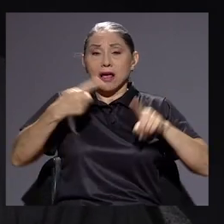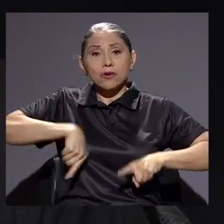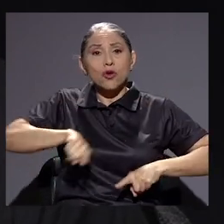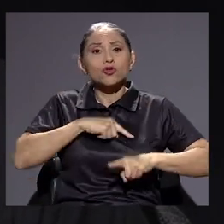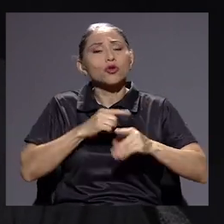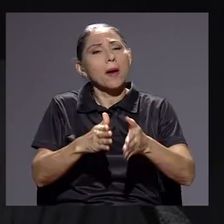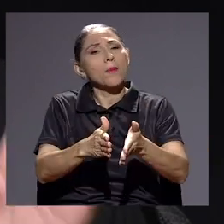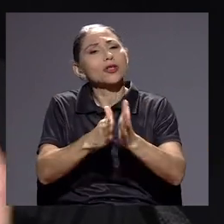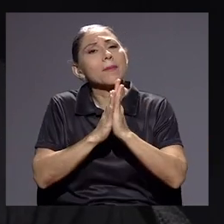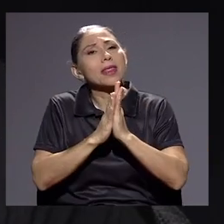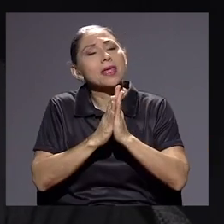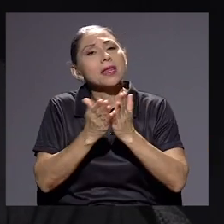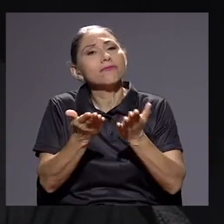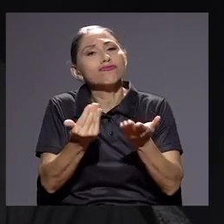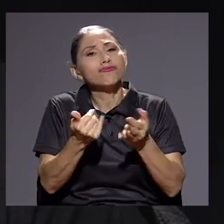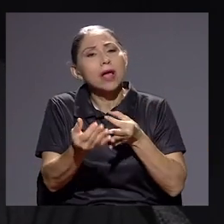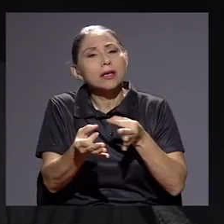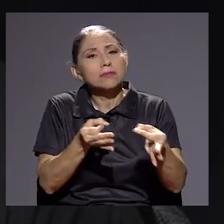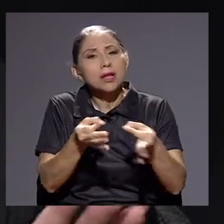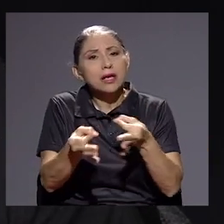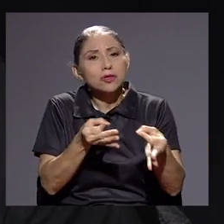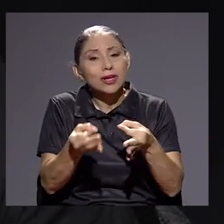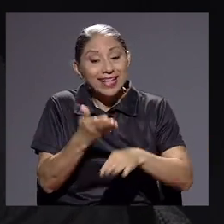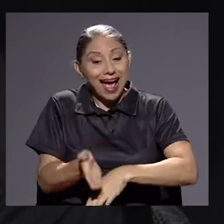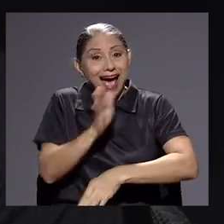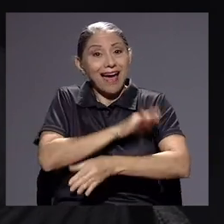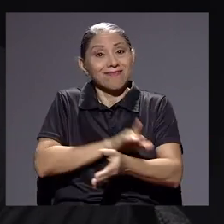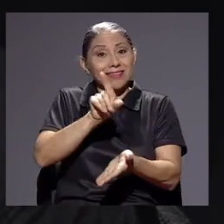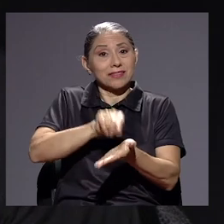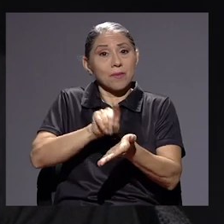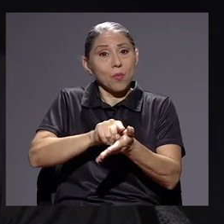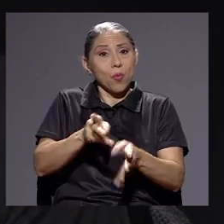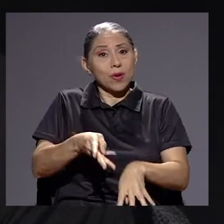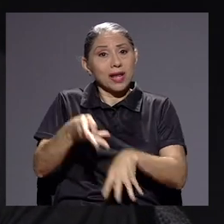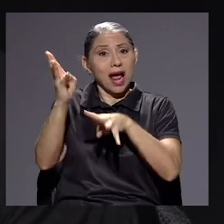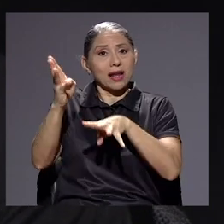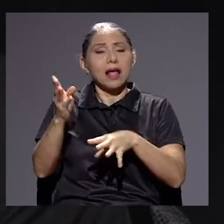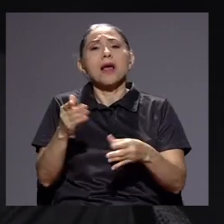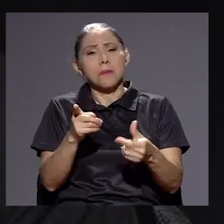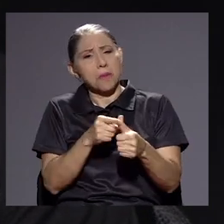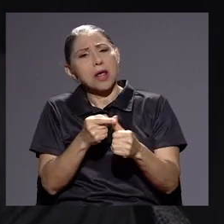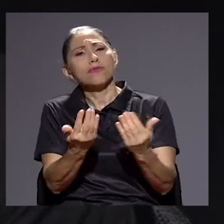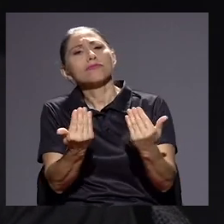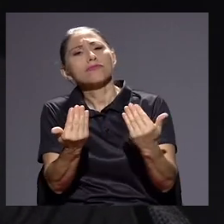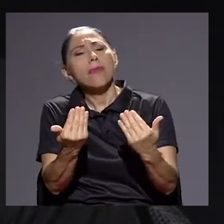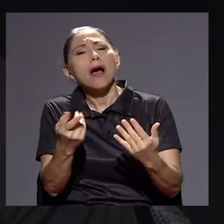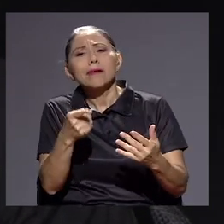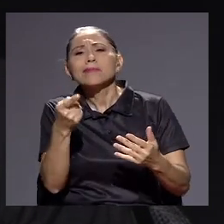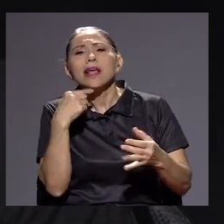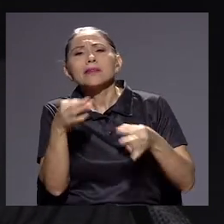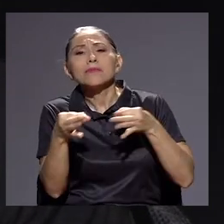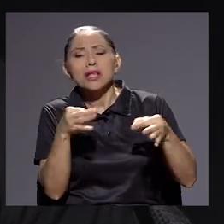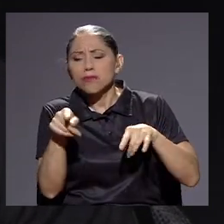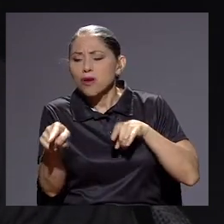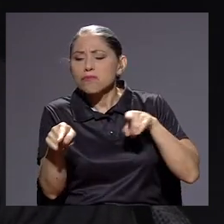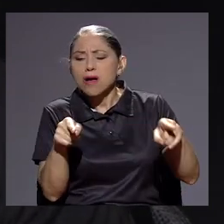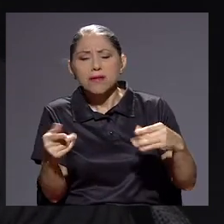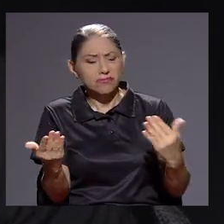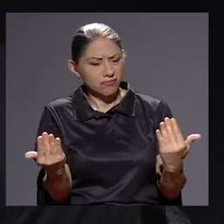de que todo lo publiquemos, vamos a pedir explicaciones a ellos, que nos aclaren por qué, qué significan esas diferencias o de dónde vienen,